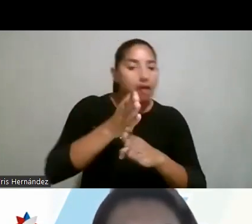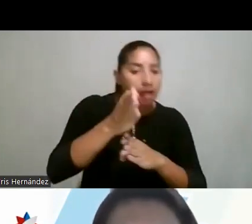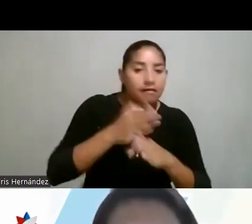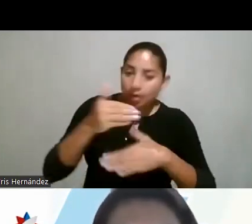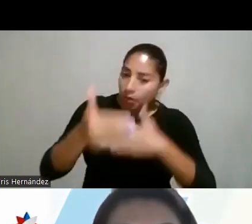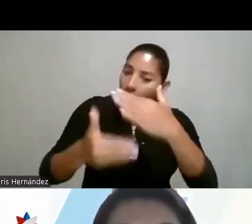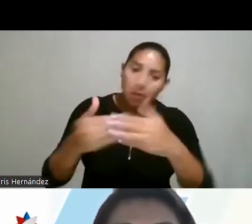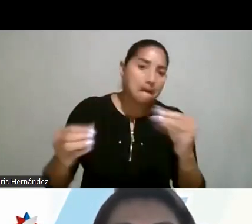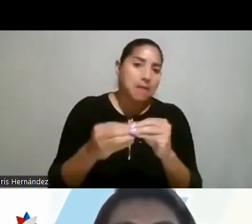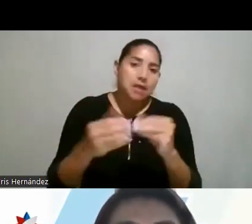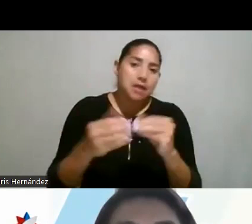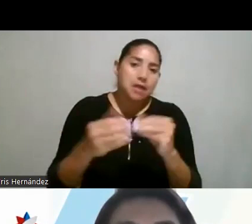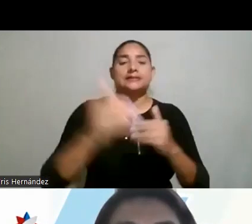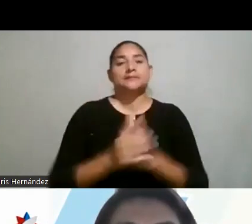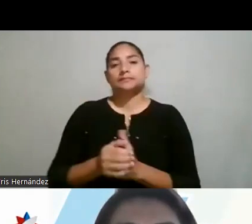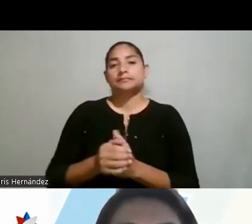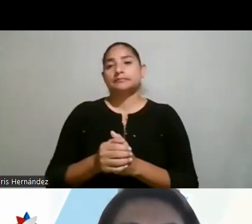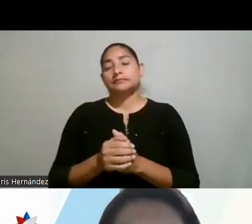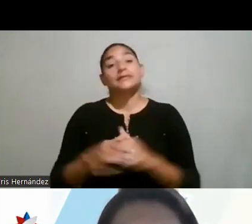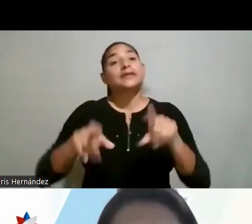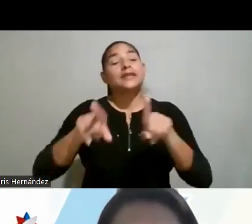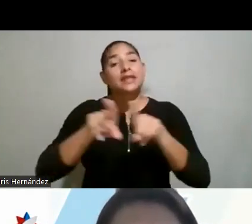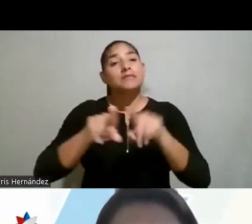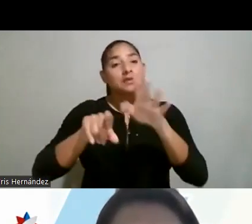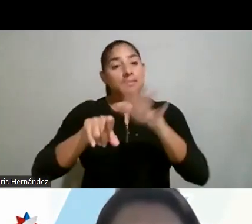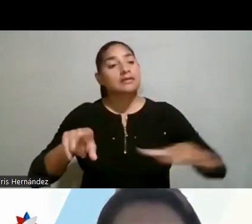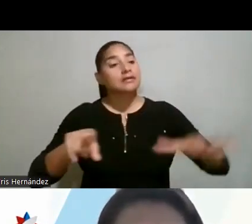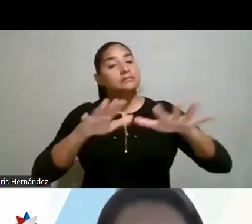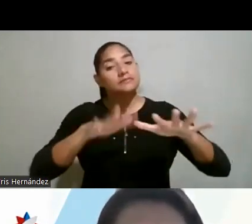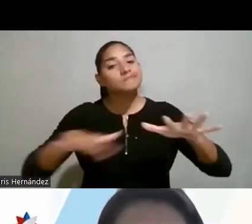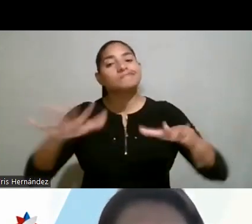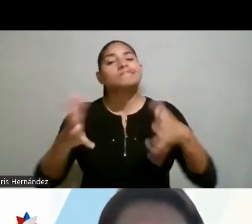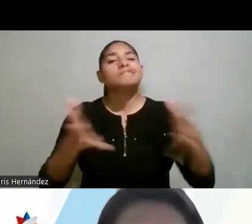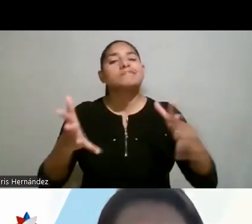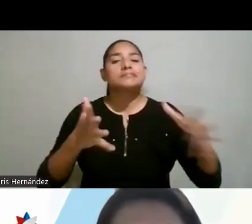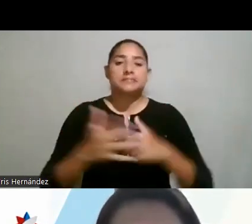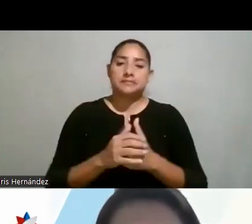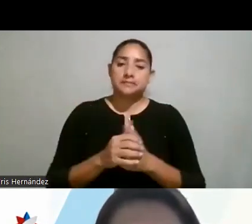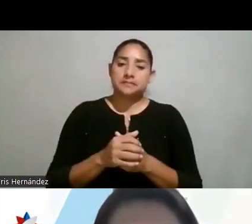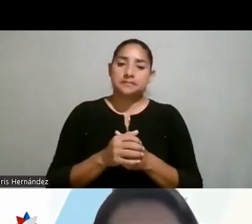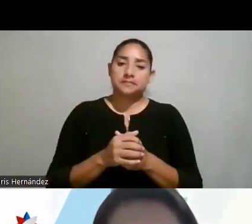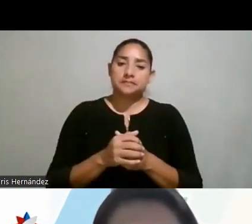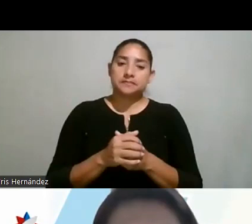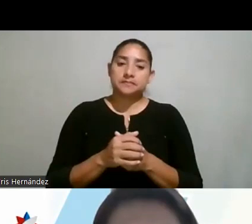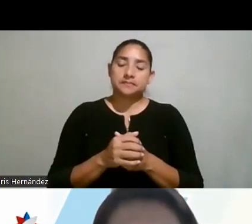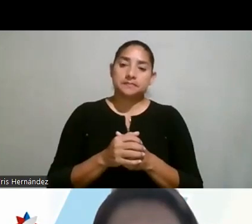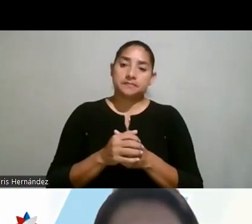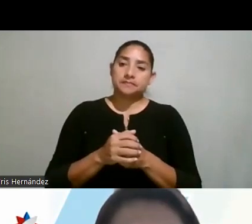crecimiento y demás. Además de que son los campos que podríamos decir tienen una